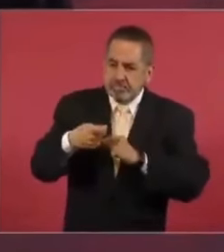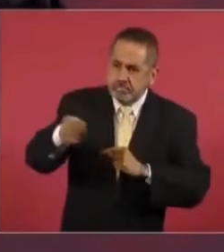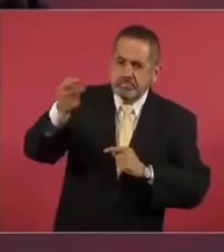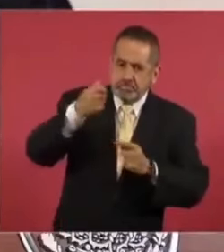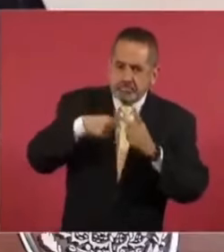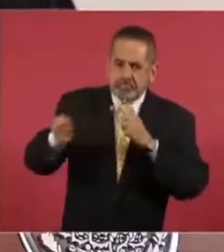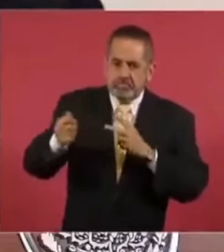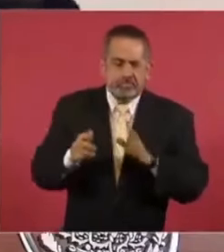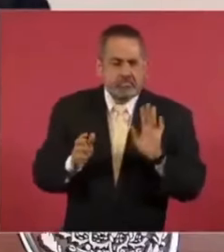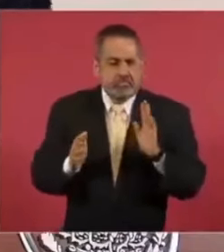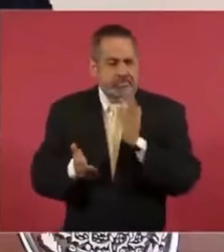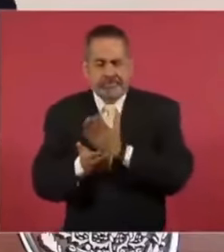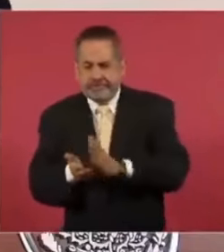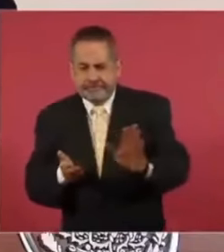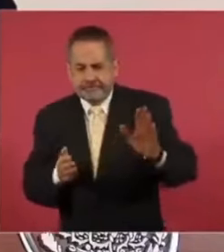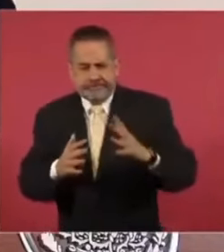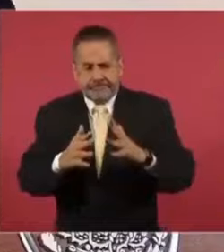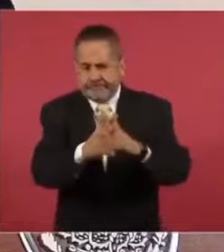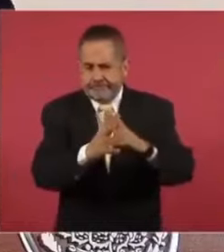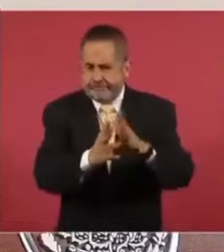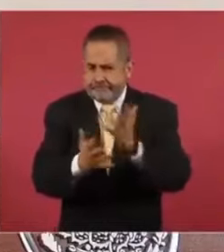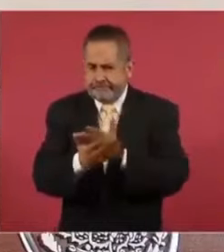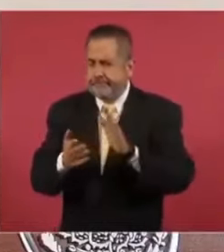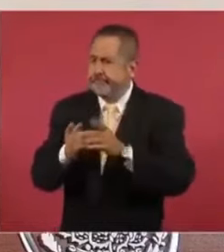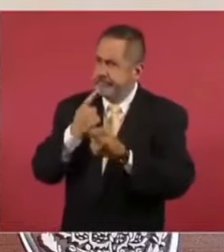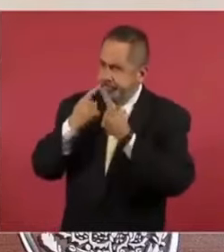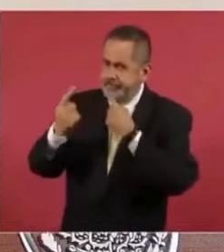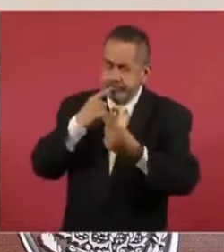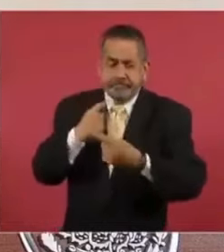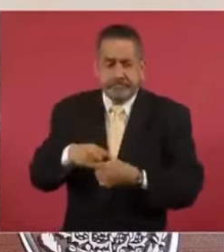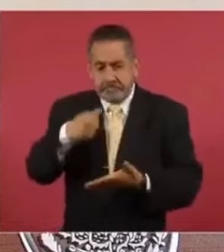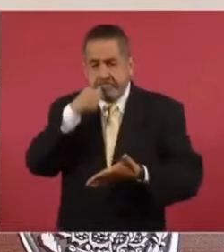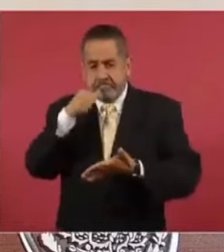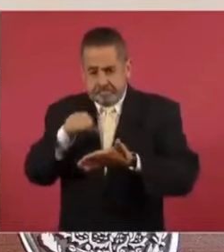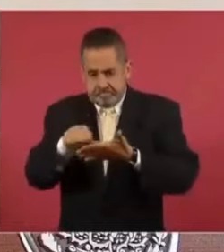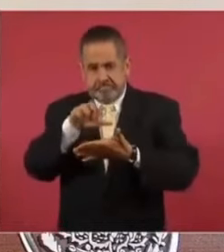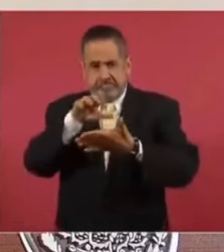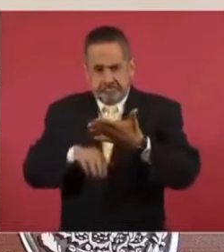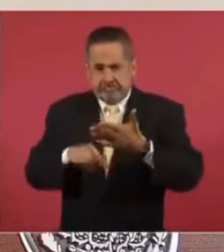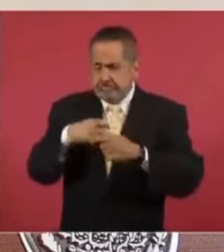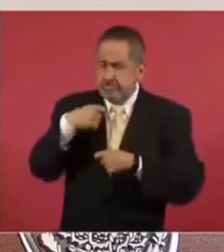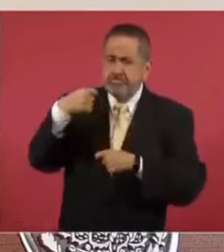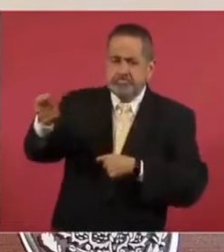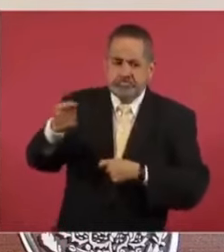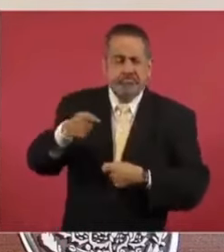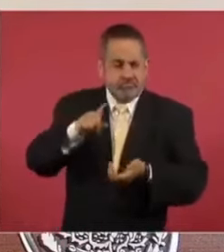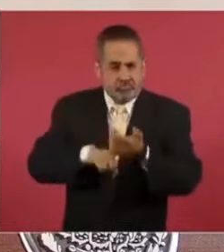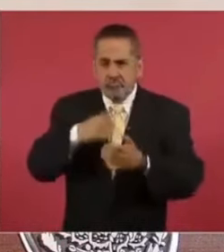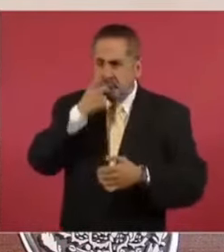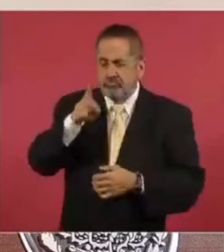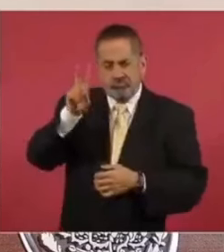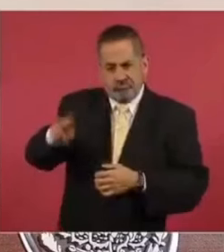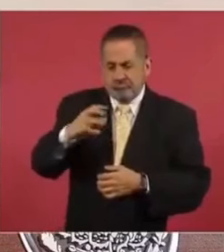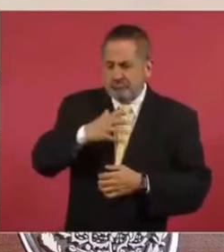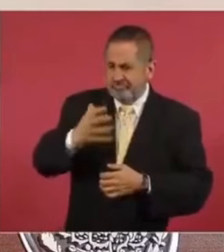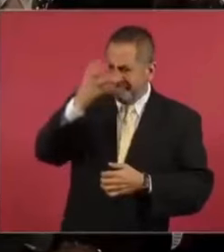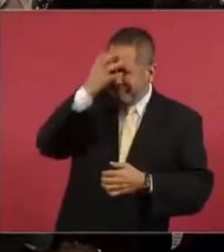relación de otro tipo y lo vamos a seguir planteando. Y en las cartas le digo que es una vergüenza que Israel